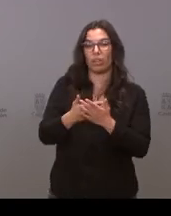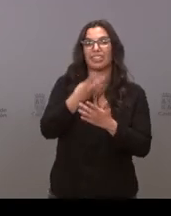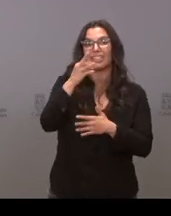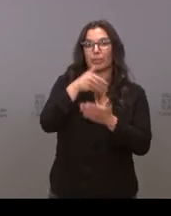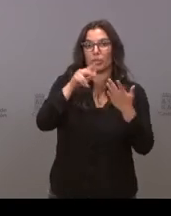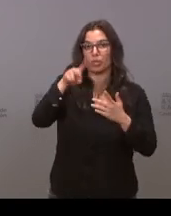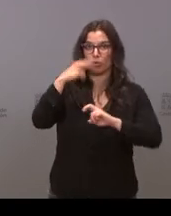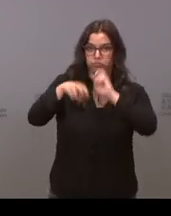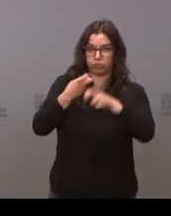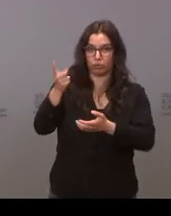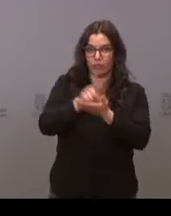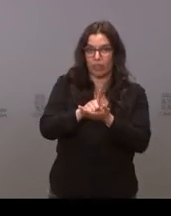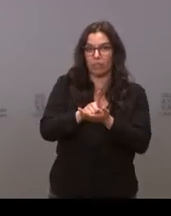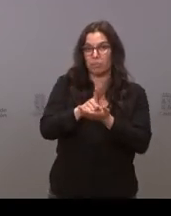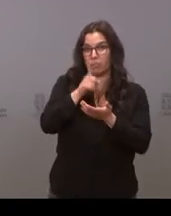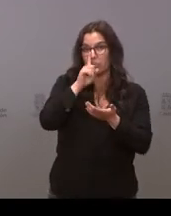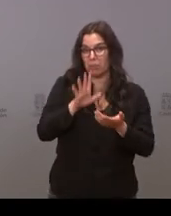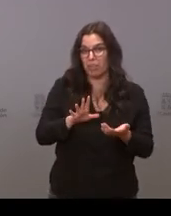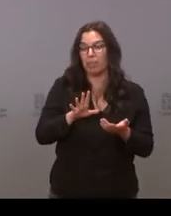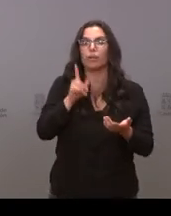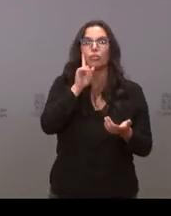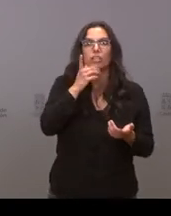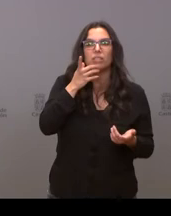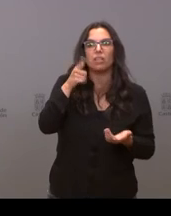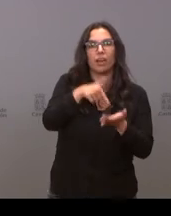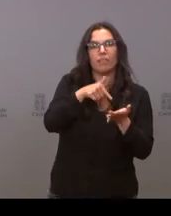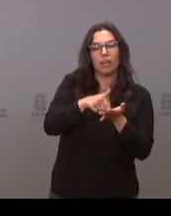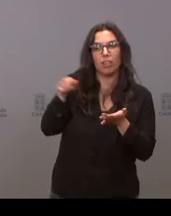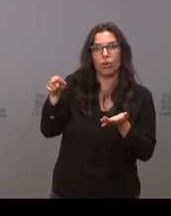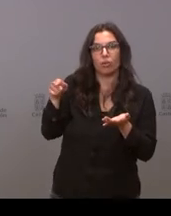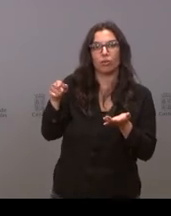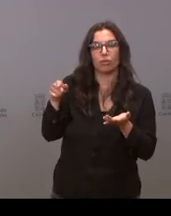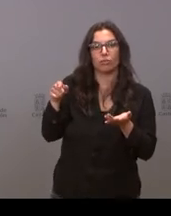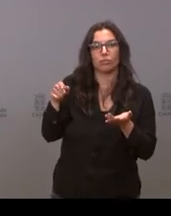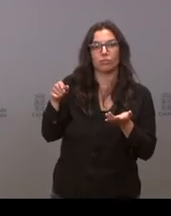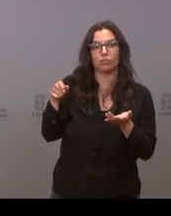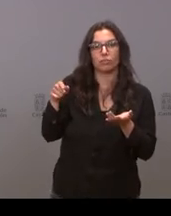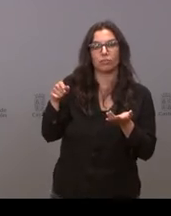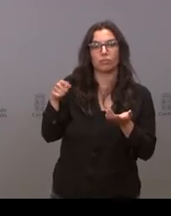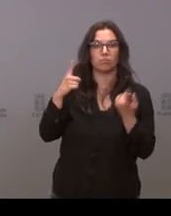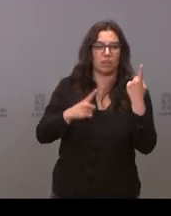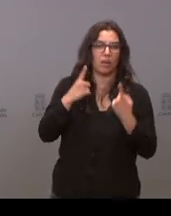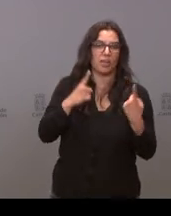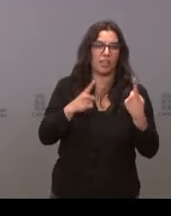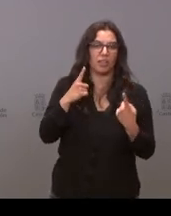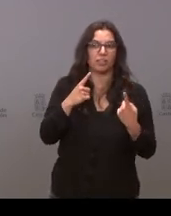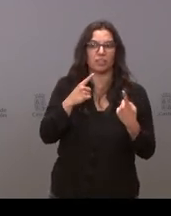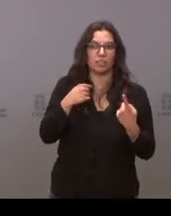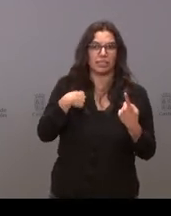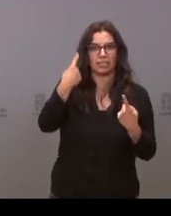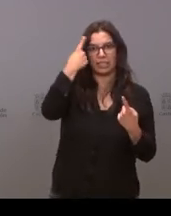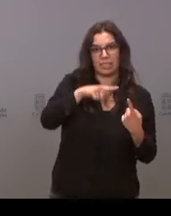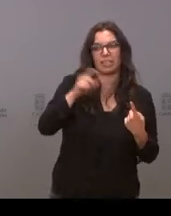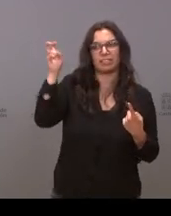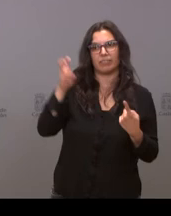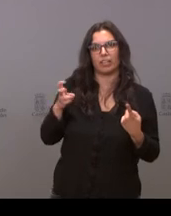creo recordar entonces no sé si estas reivindicaciones que sé que Mínguez ha hecho en alguna ocasión al presidente cuando han